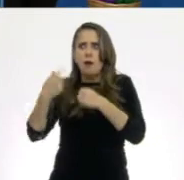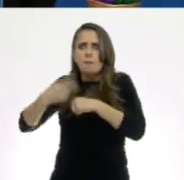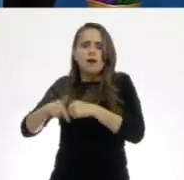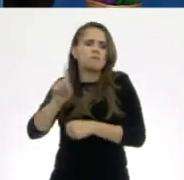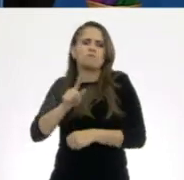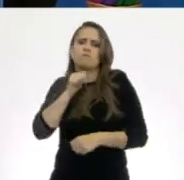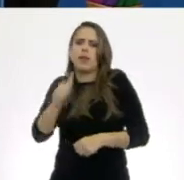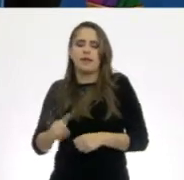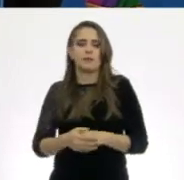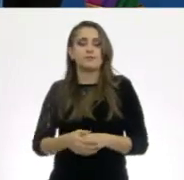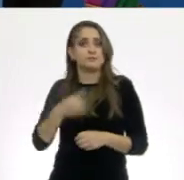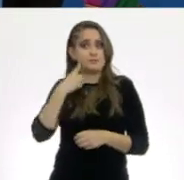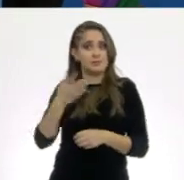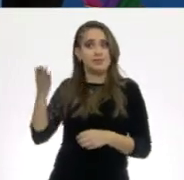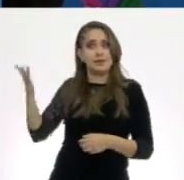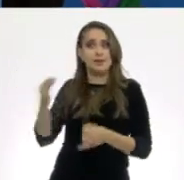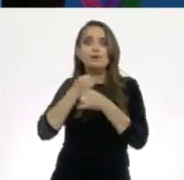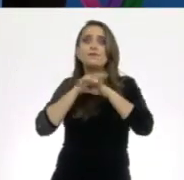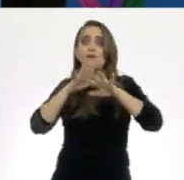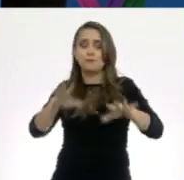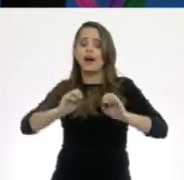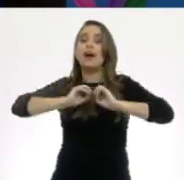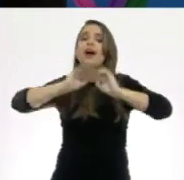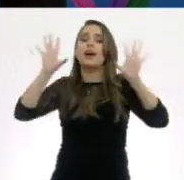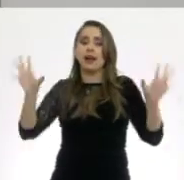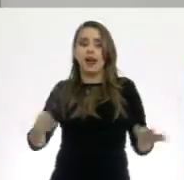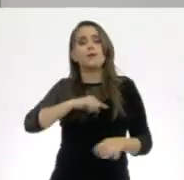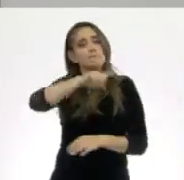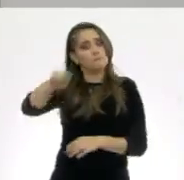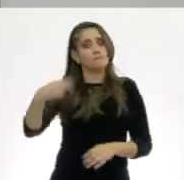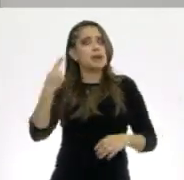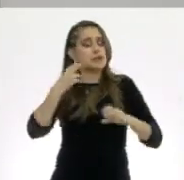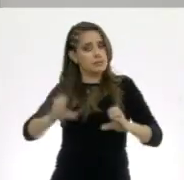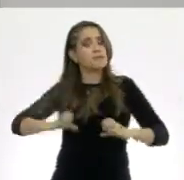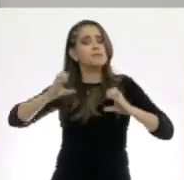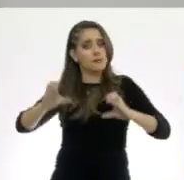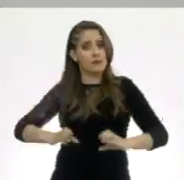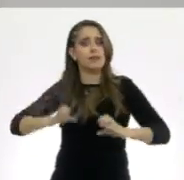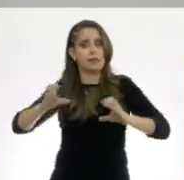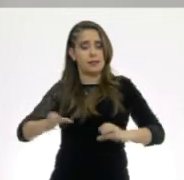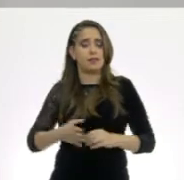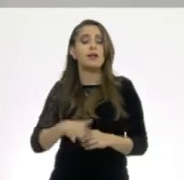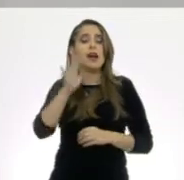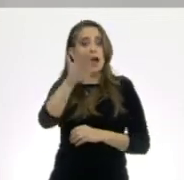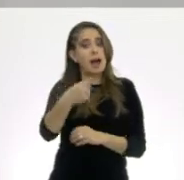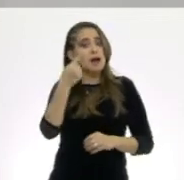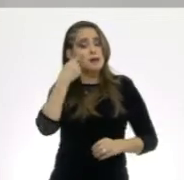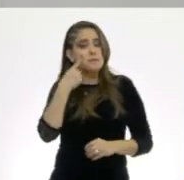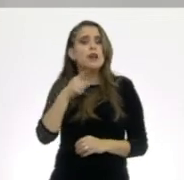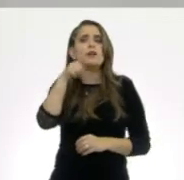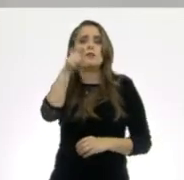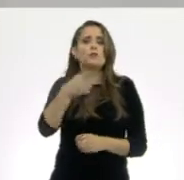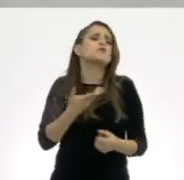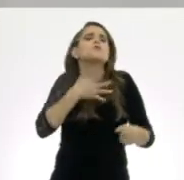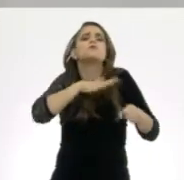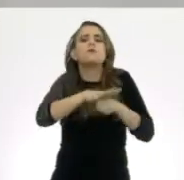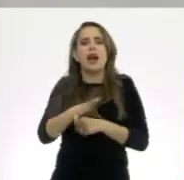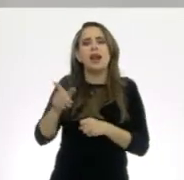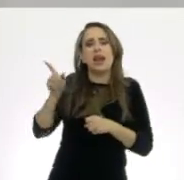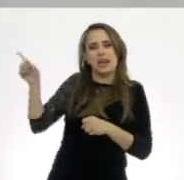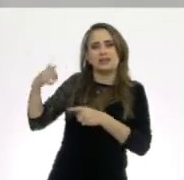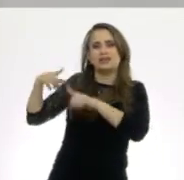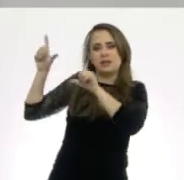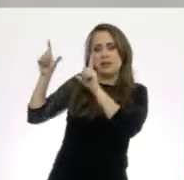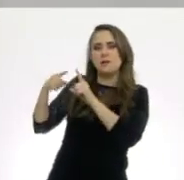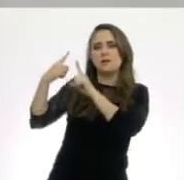muy clara, ¿verdad? Es hora de conocer más para cuidarnos. Debes tomar en cuenta los métodos que mencionó el